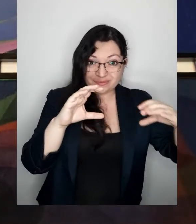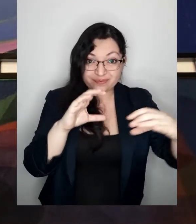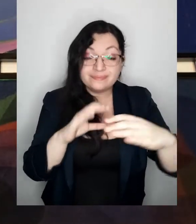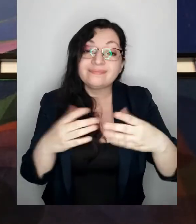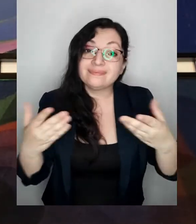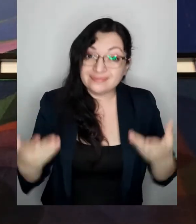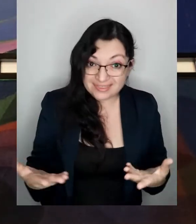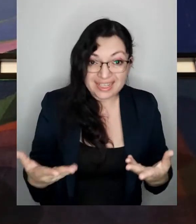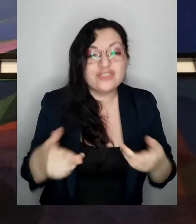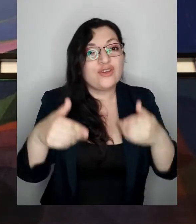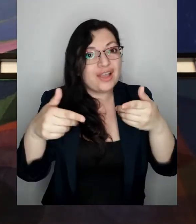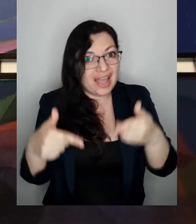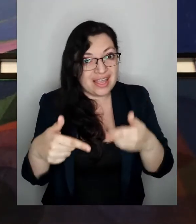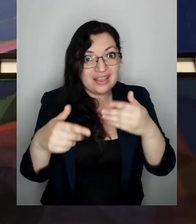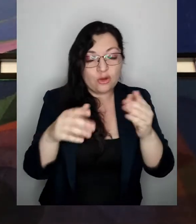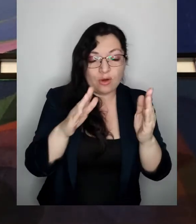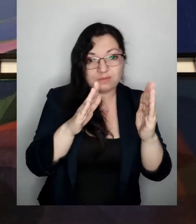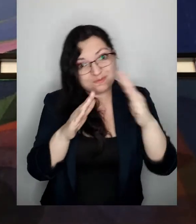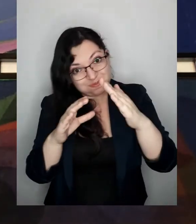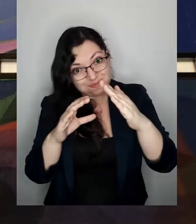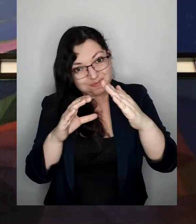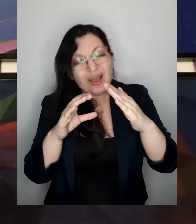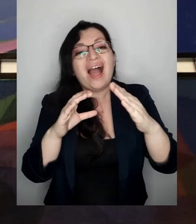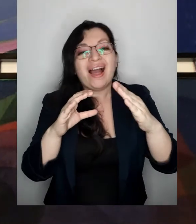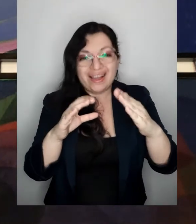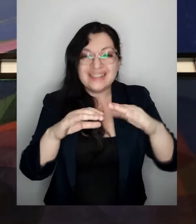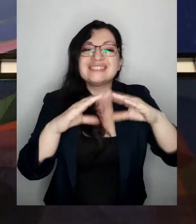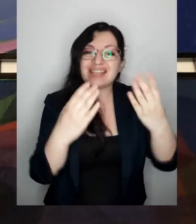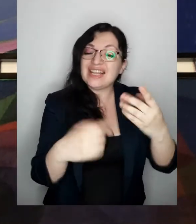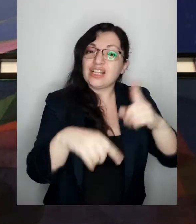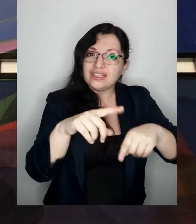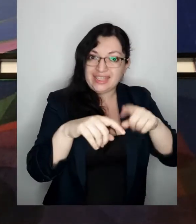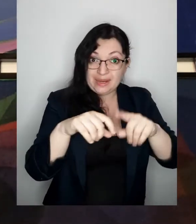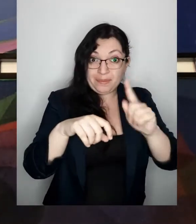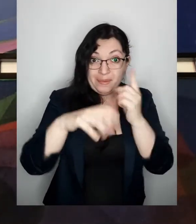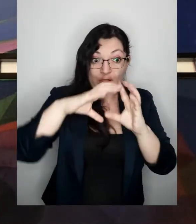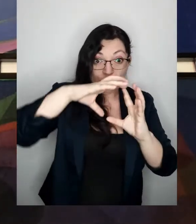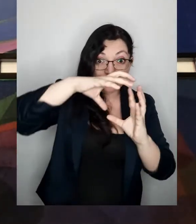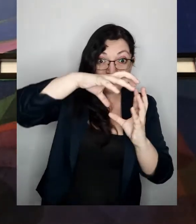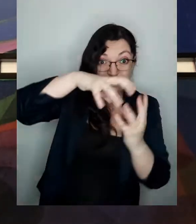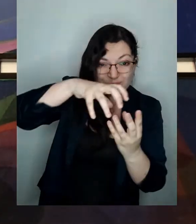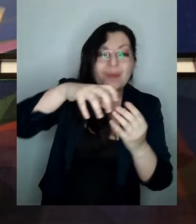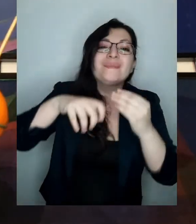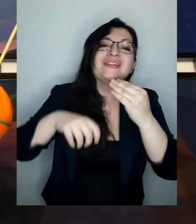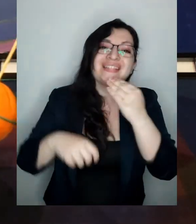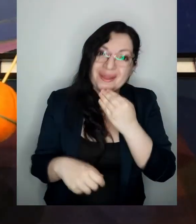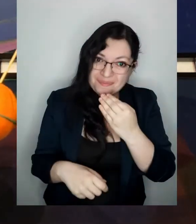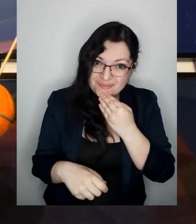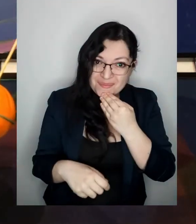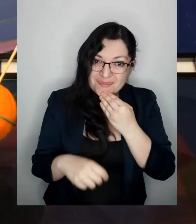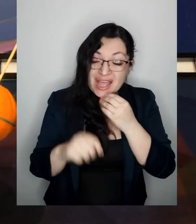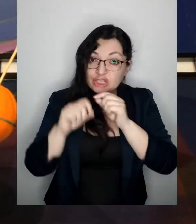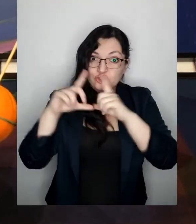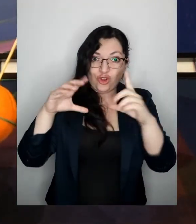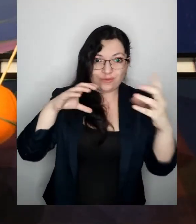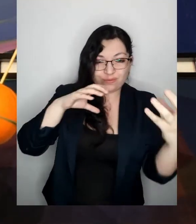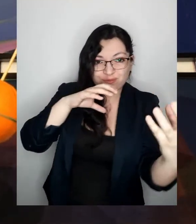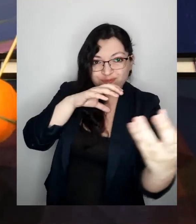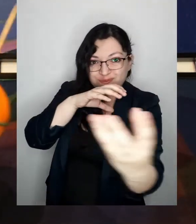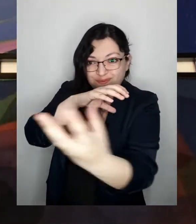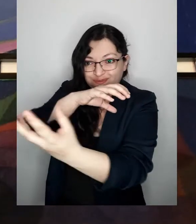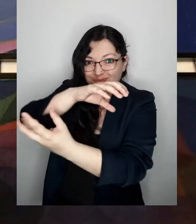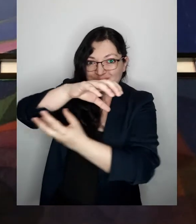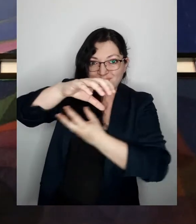bueno es así de esa forma inclinada que la tierra da vuelta sobre sí misma y además da vuelta en torno a su estrella el sol